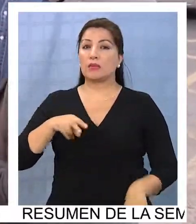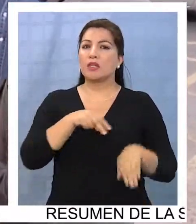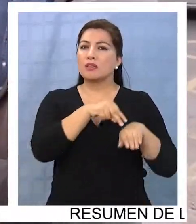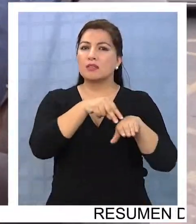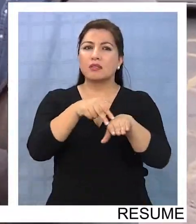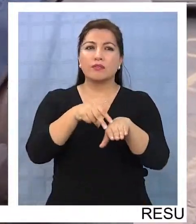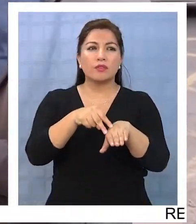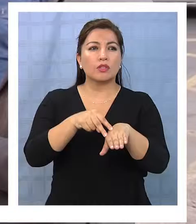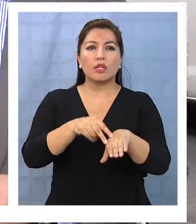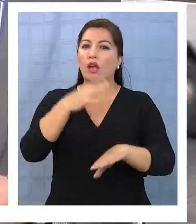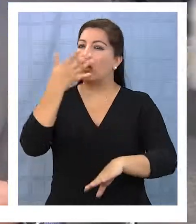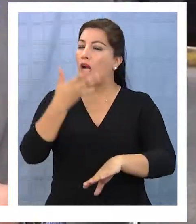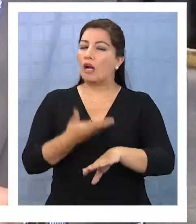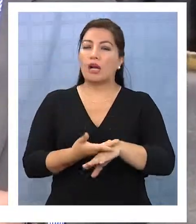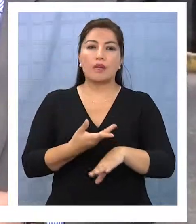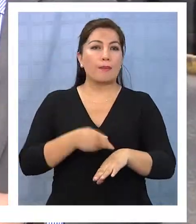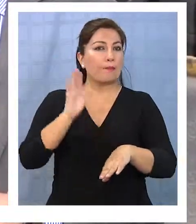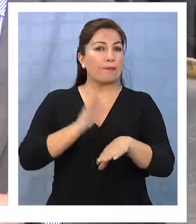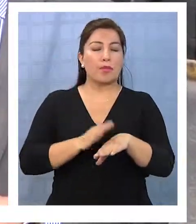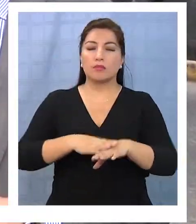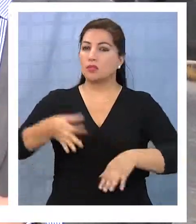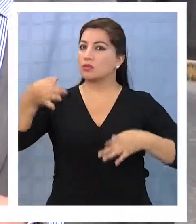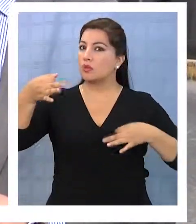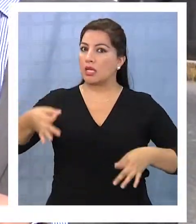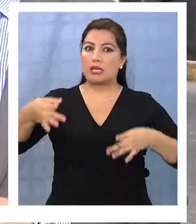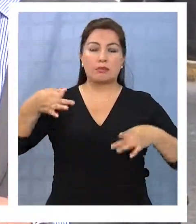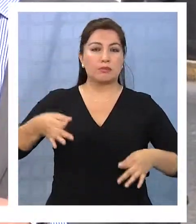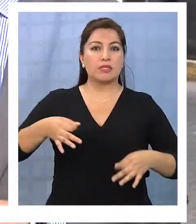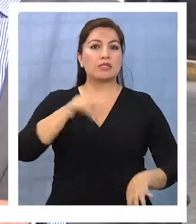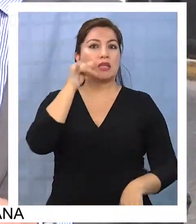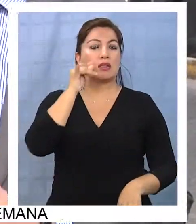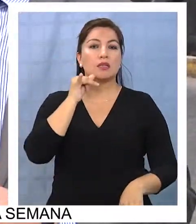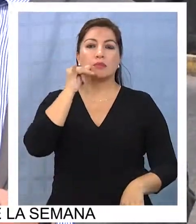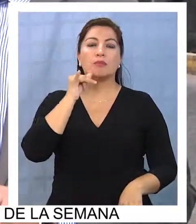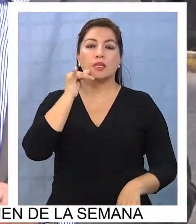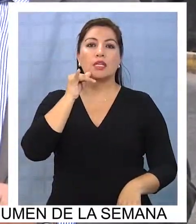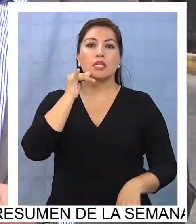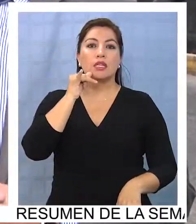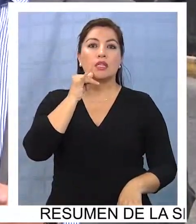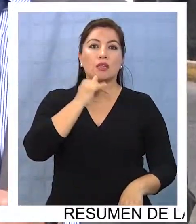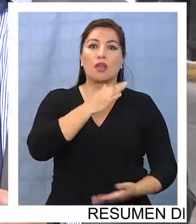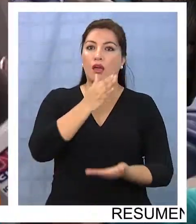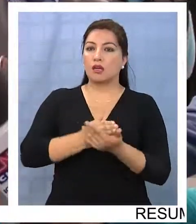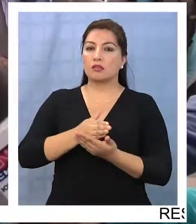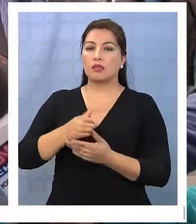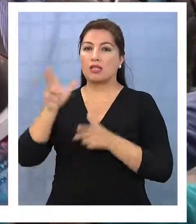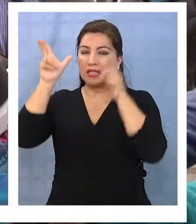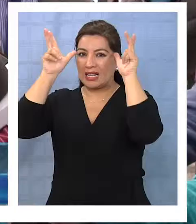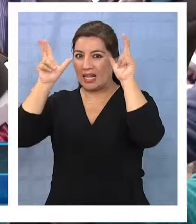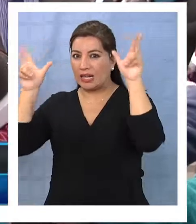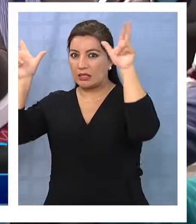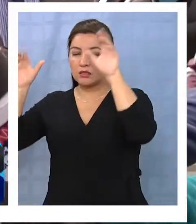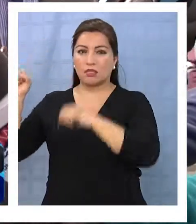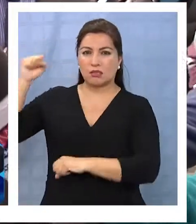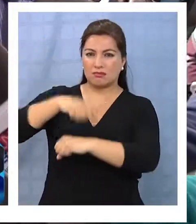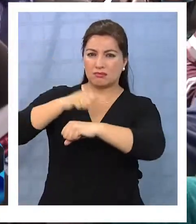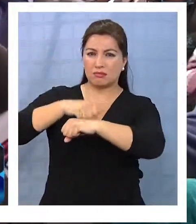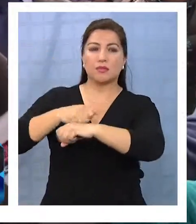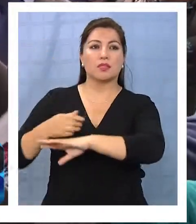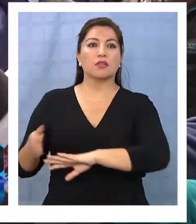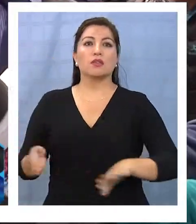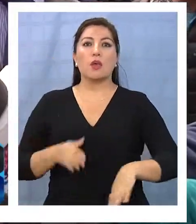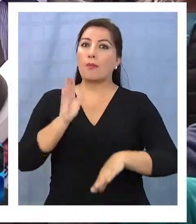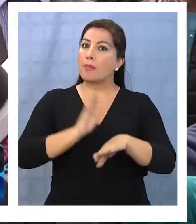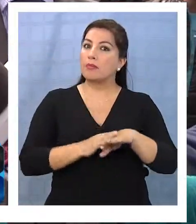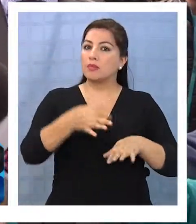cantidad de permisos especiales entregados para el servicio Iquique, La Tirana. Los permisos especiales que se entregaron